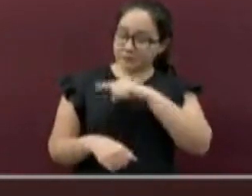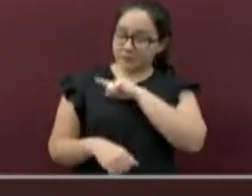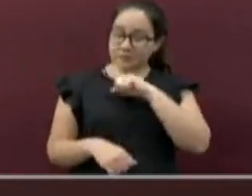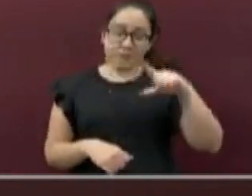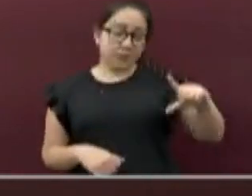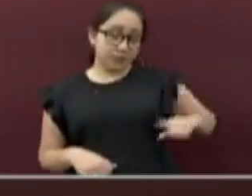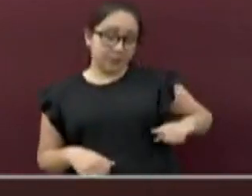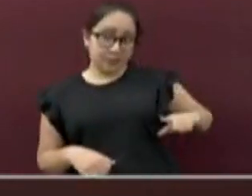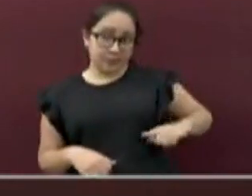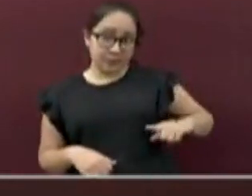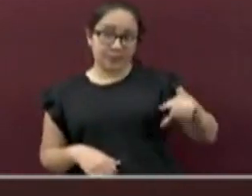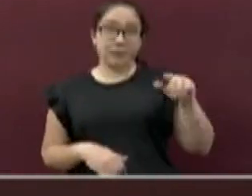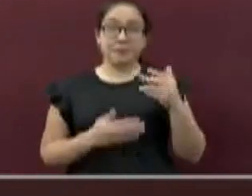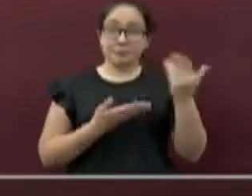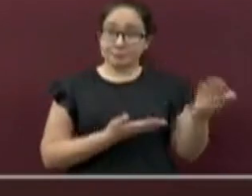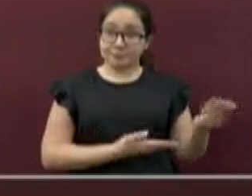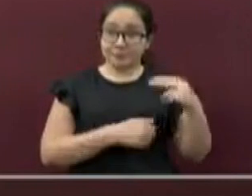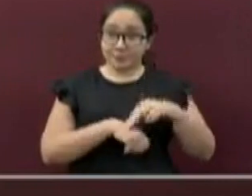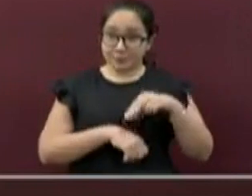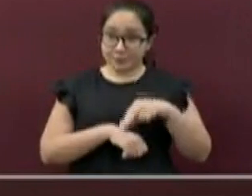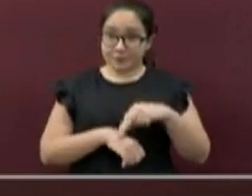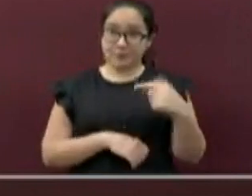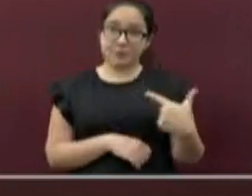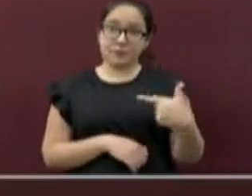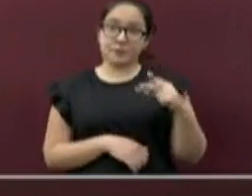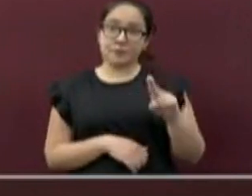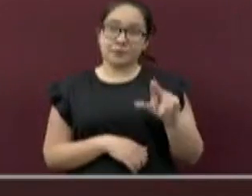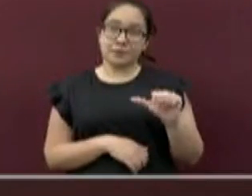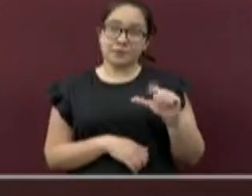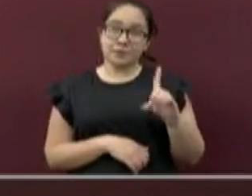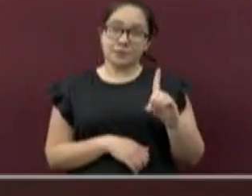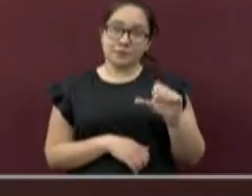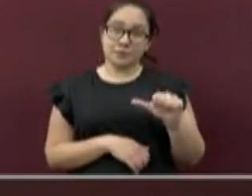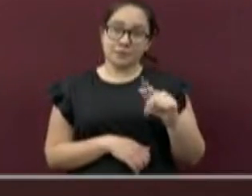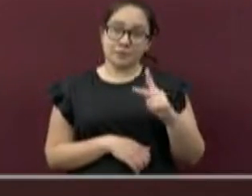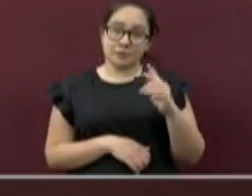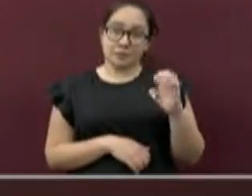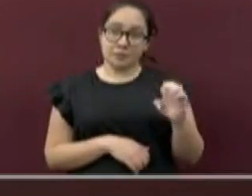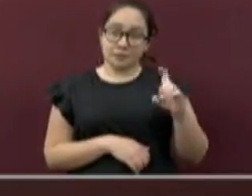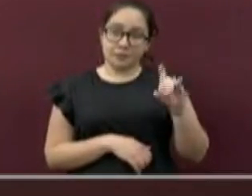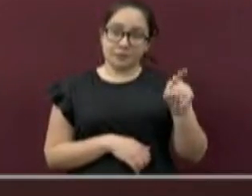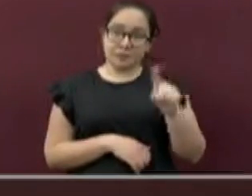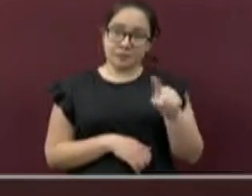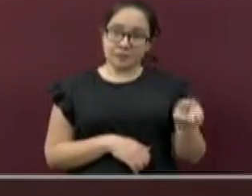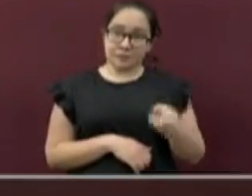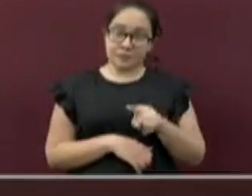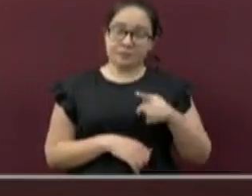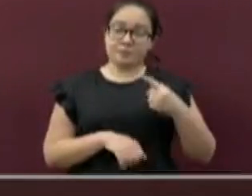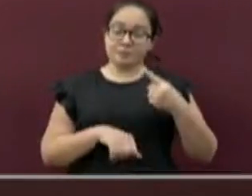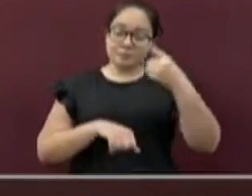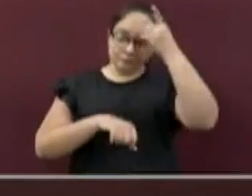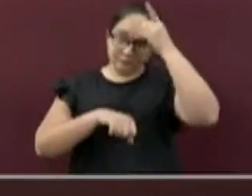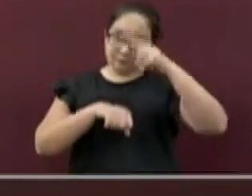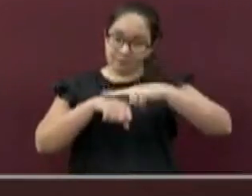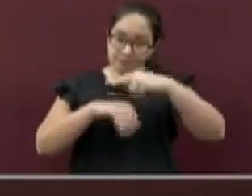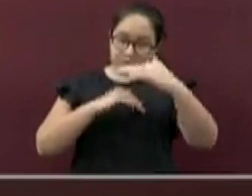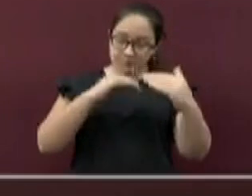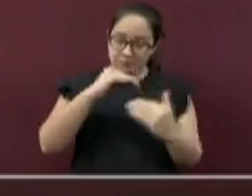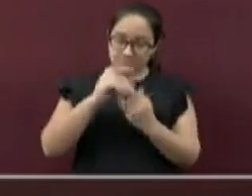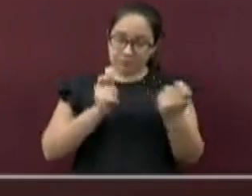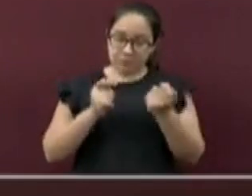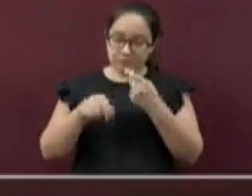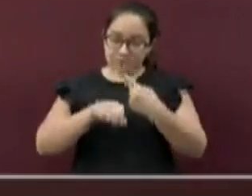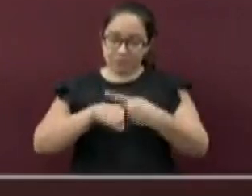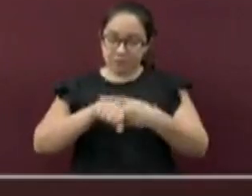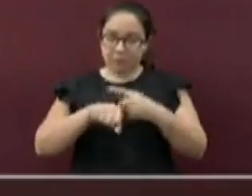y la doctora Guadalupe Díaz del Castillo Flores, su directora de prevención y control de enfermedades. El día de